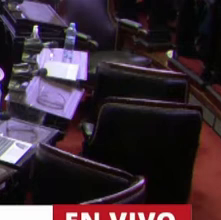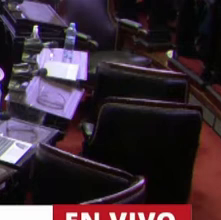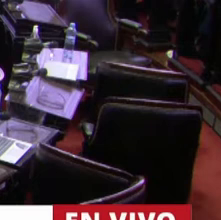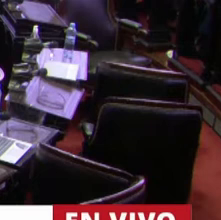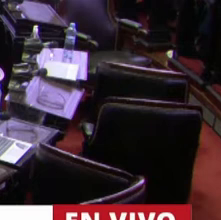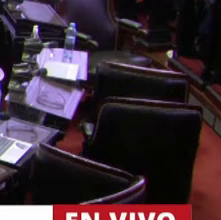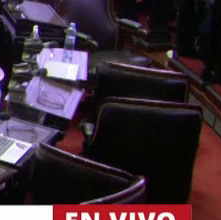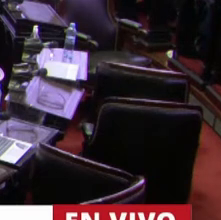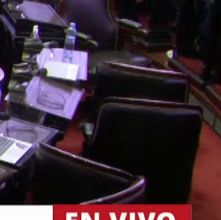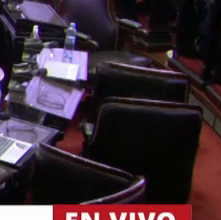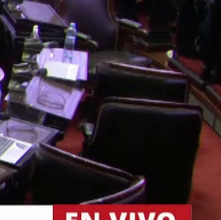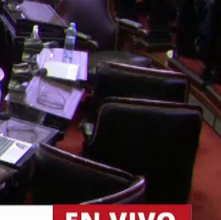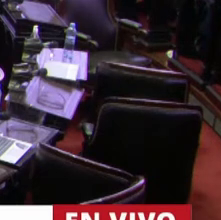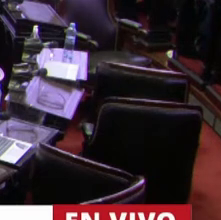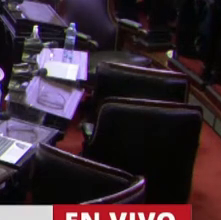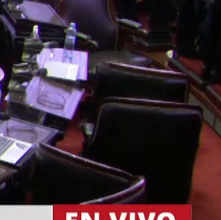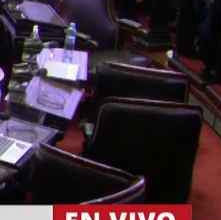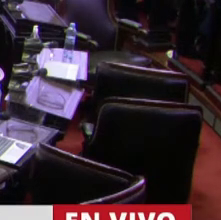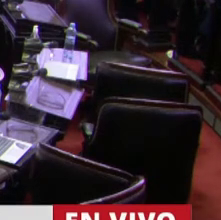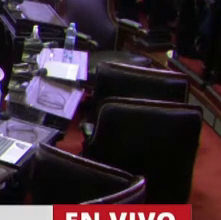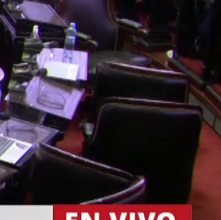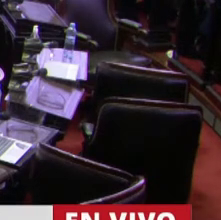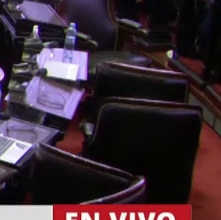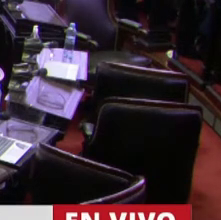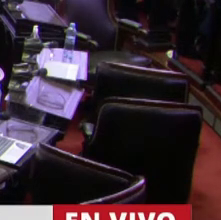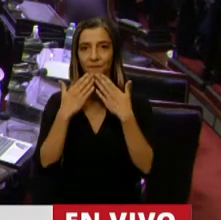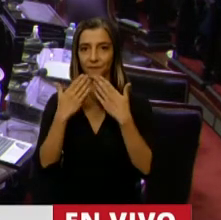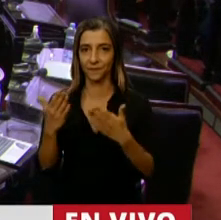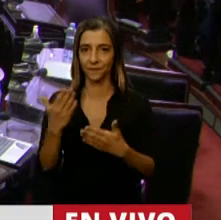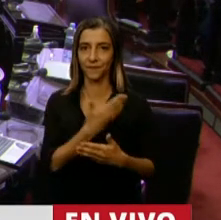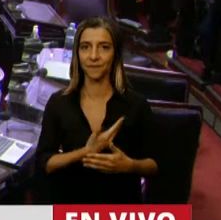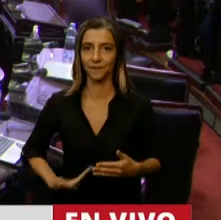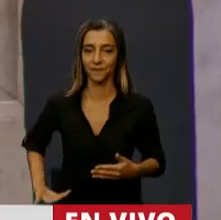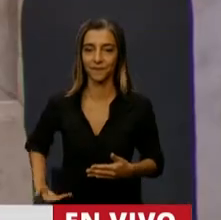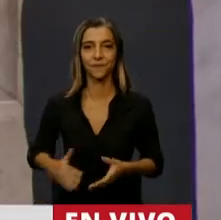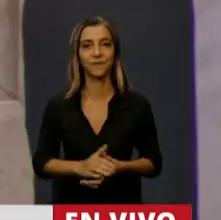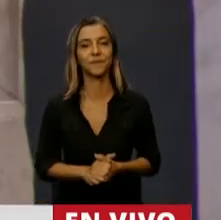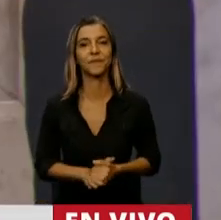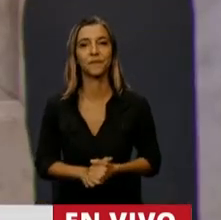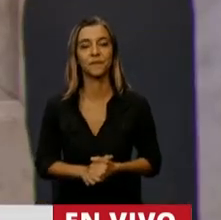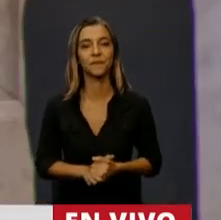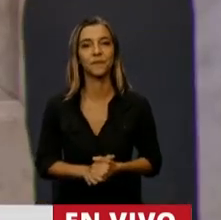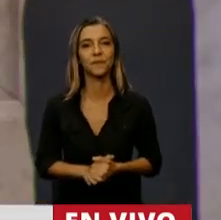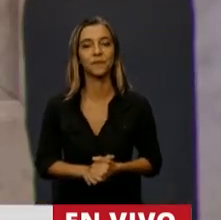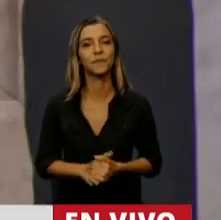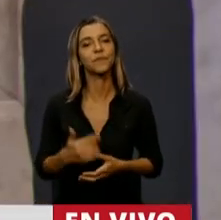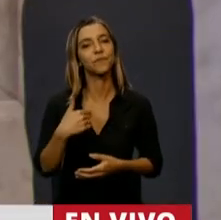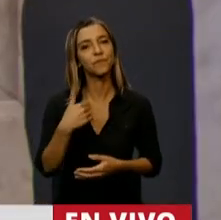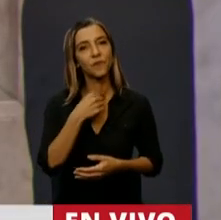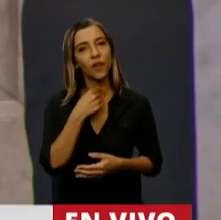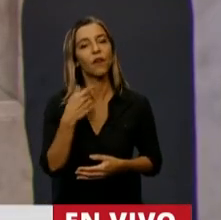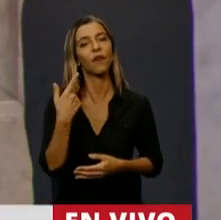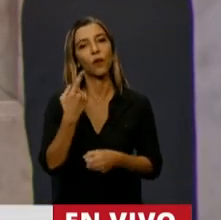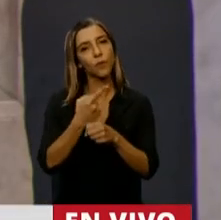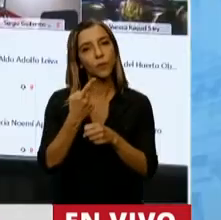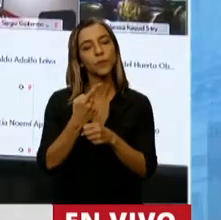Gracias, Presidente. Antes de referirme al presupuesto, quería hacer referencia a una cuestión